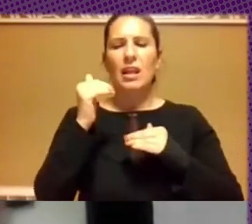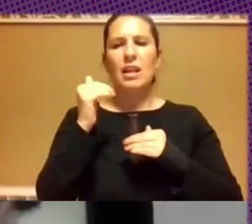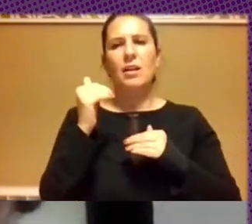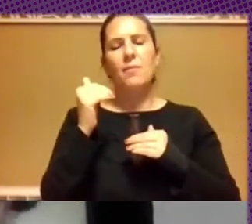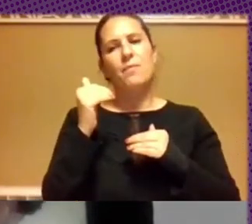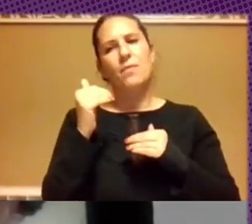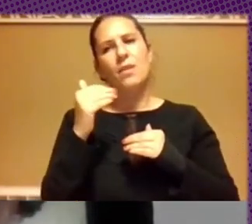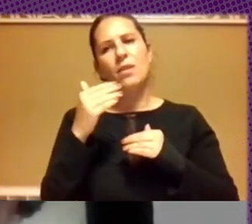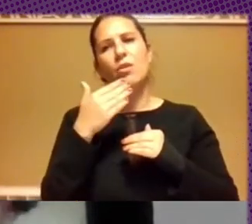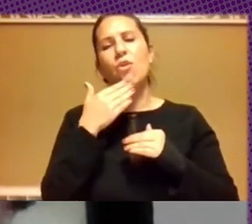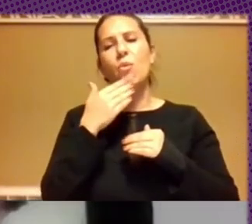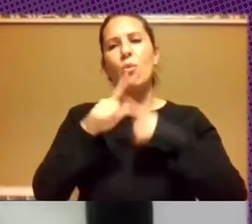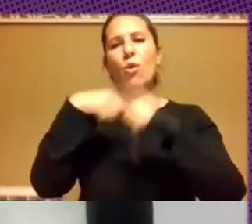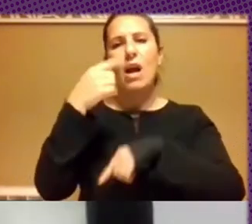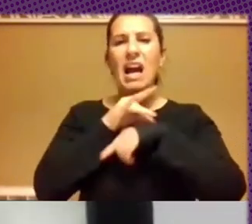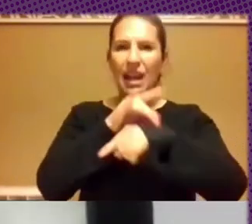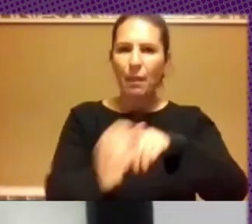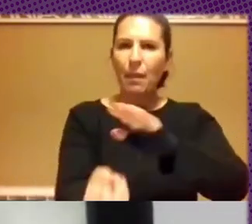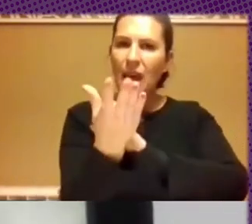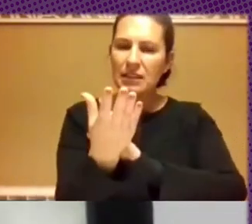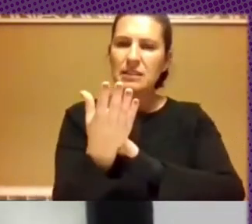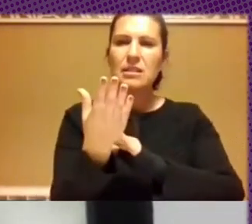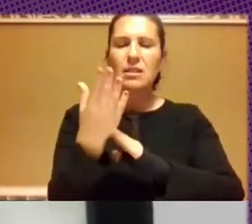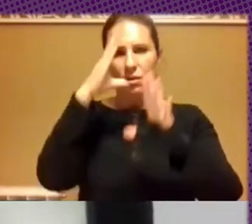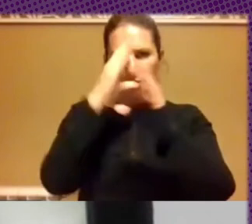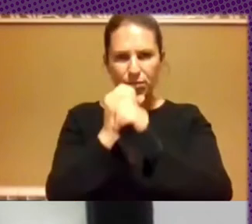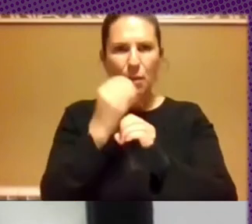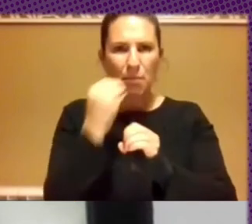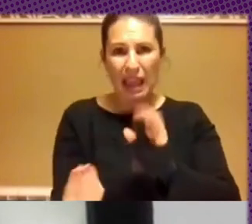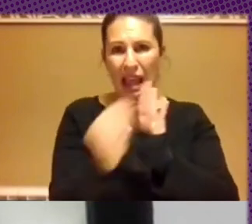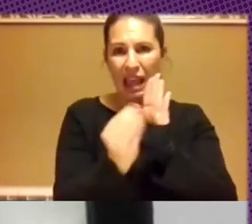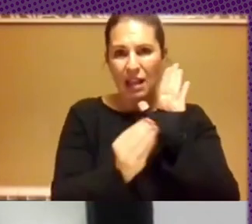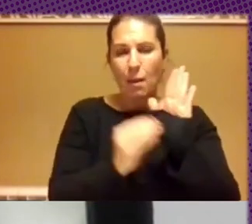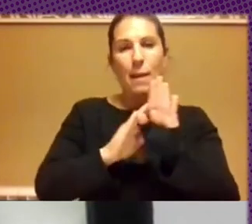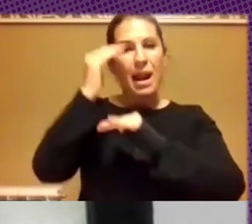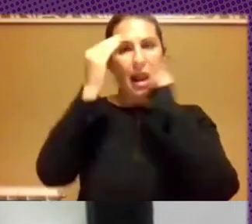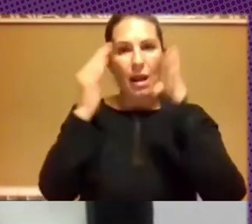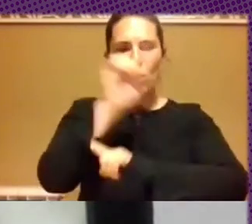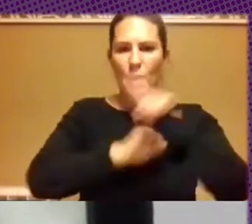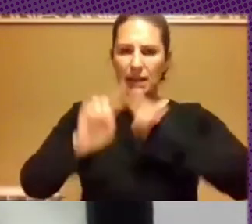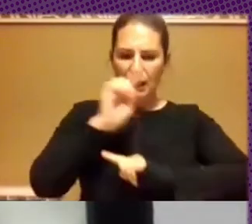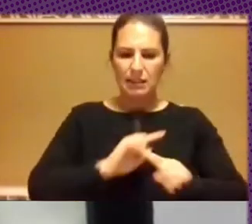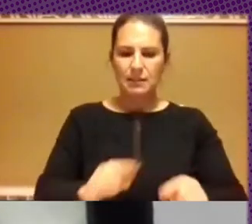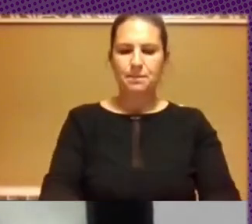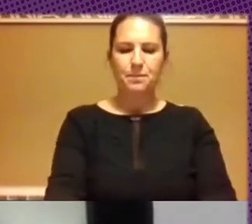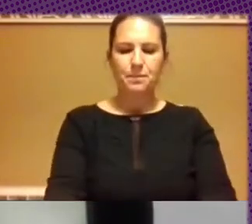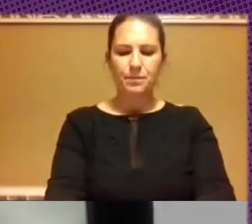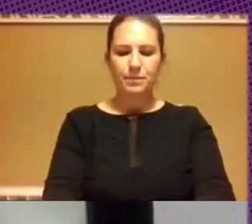hora de construir agendas y de abordar las problemáticas yo creo que por un lado está